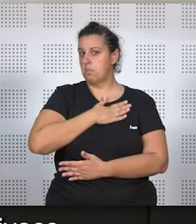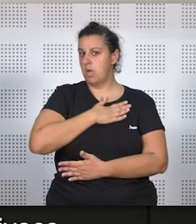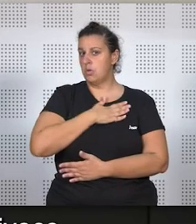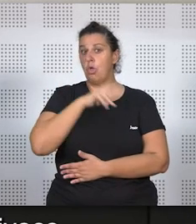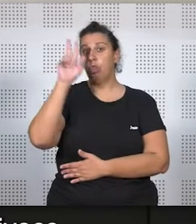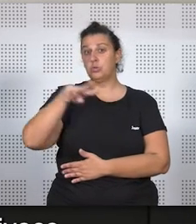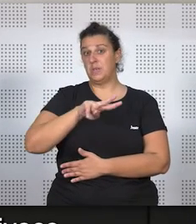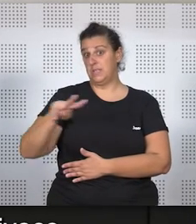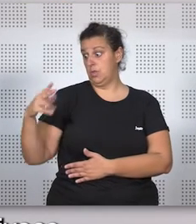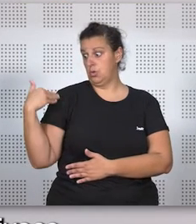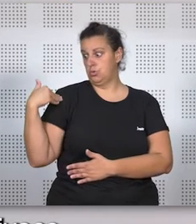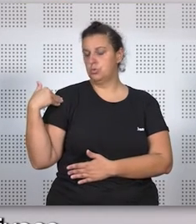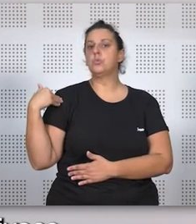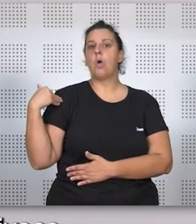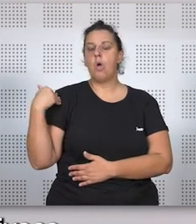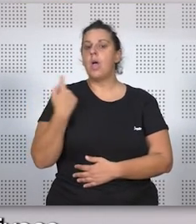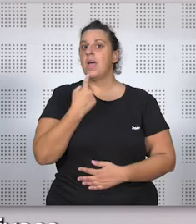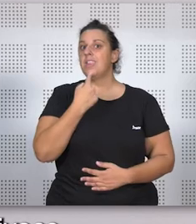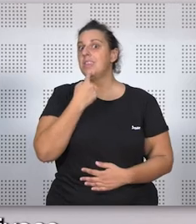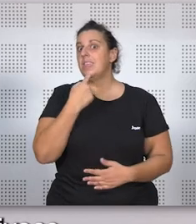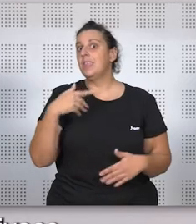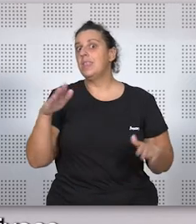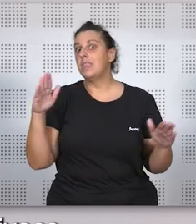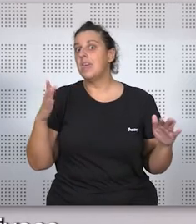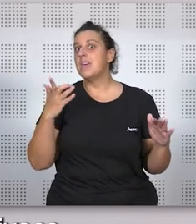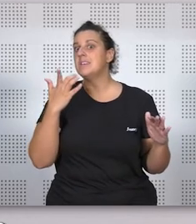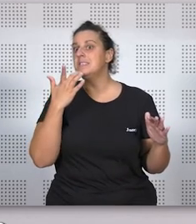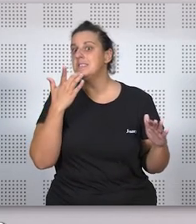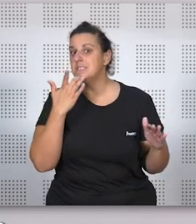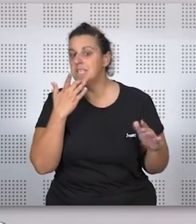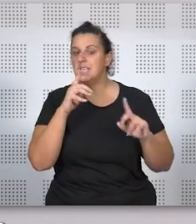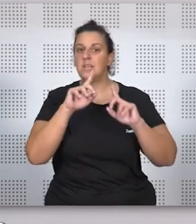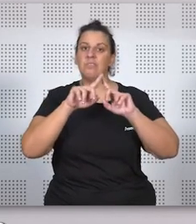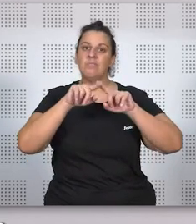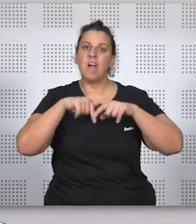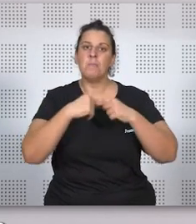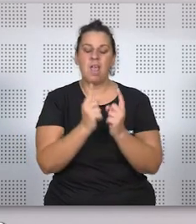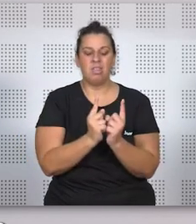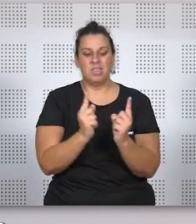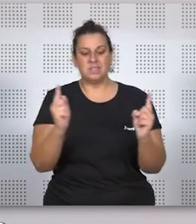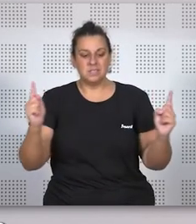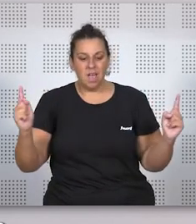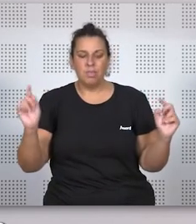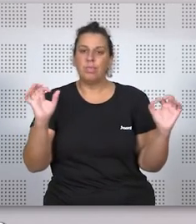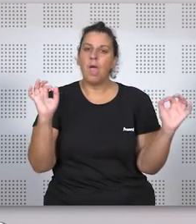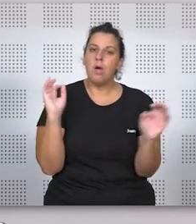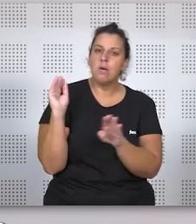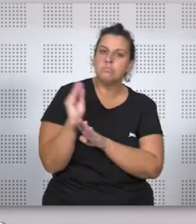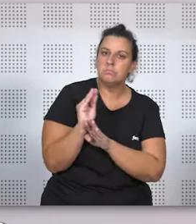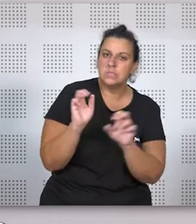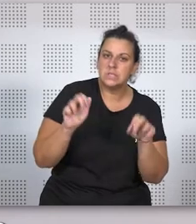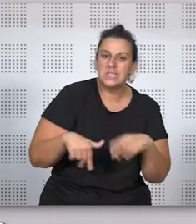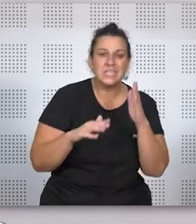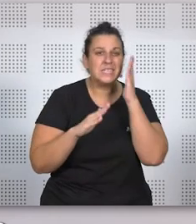2022, que precisa que el simple distanciamiento, la falta de trato familiar, no constituye